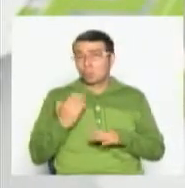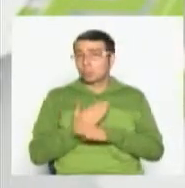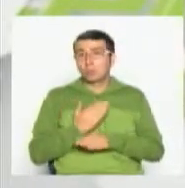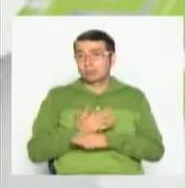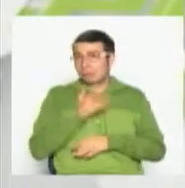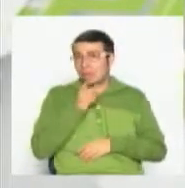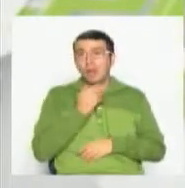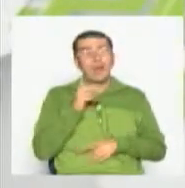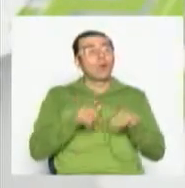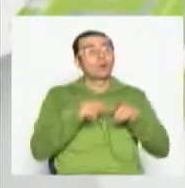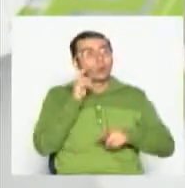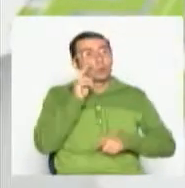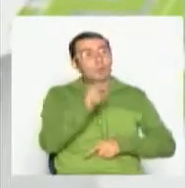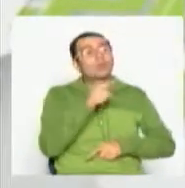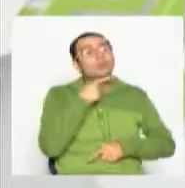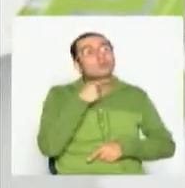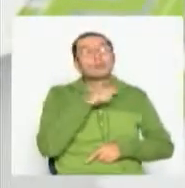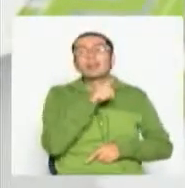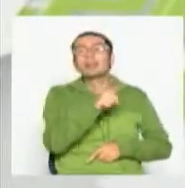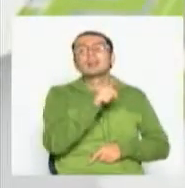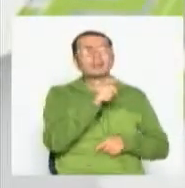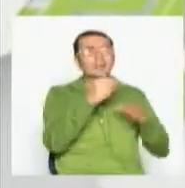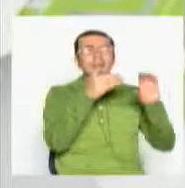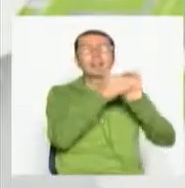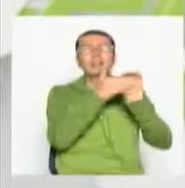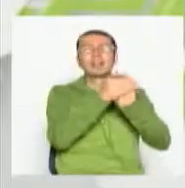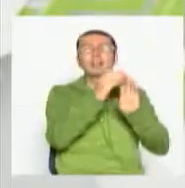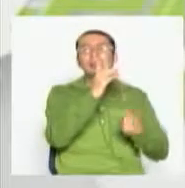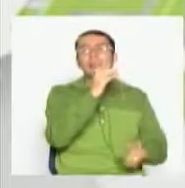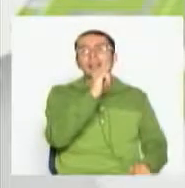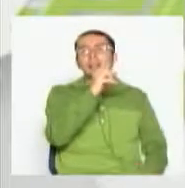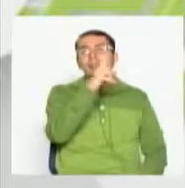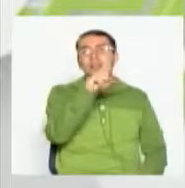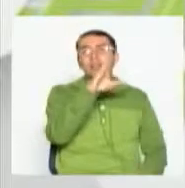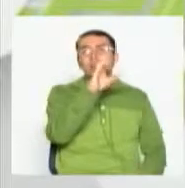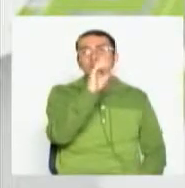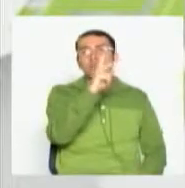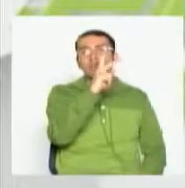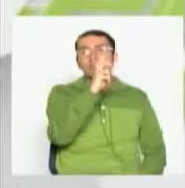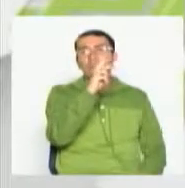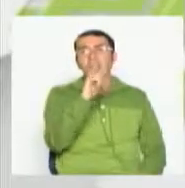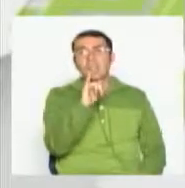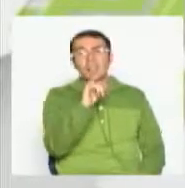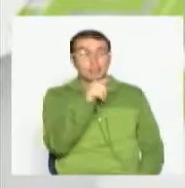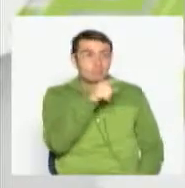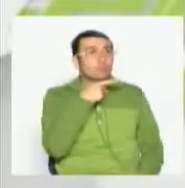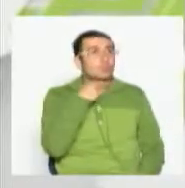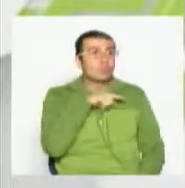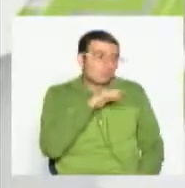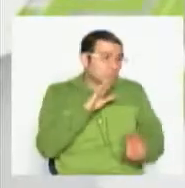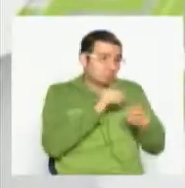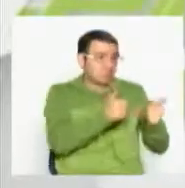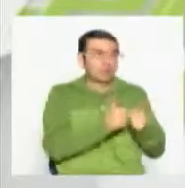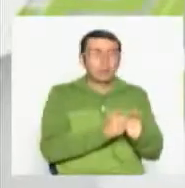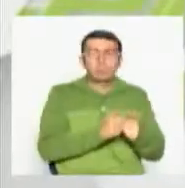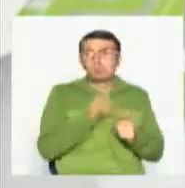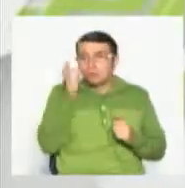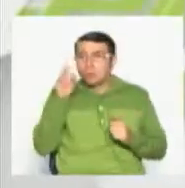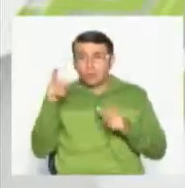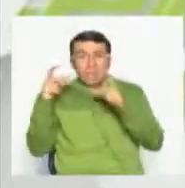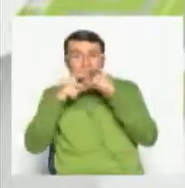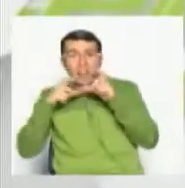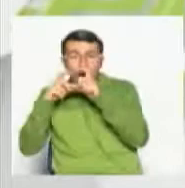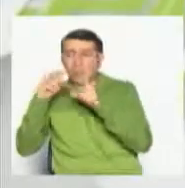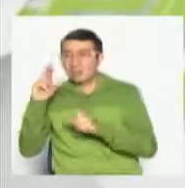los que ven Discovery. Incluso no veo, pero me veo una novelita en el Canal Nacional. No tengo ningún problema y no por